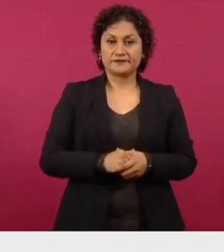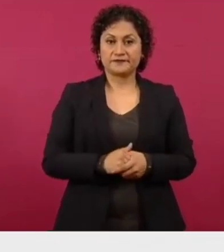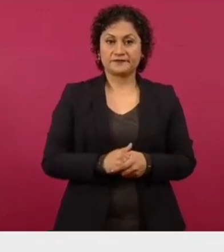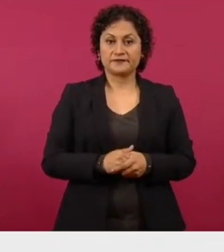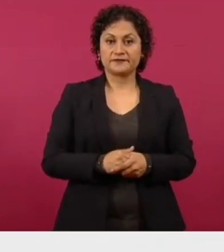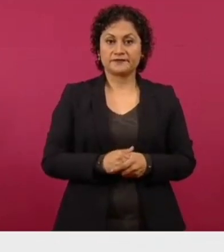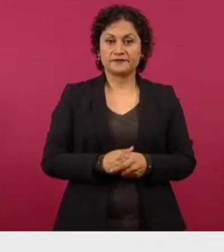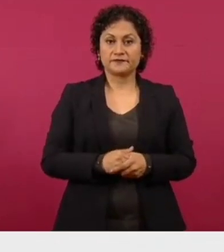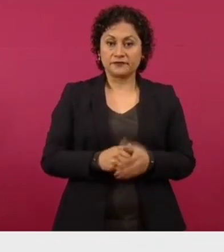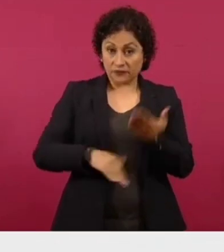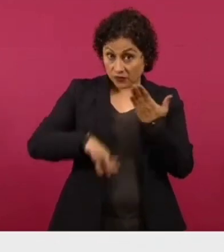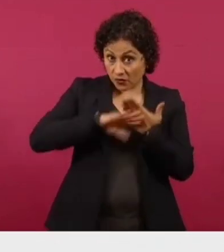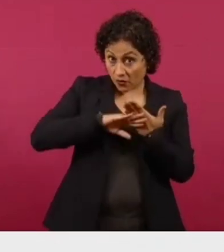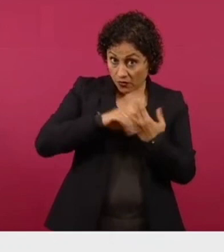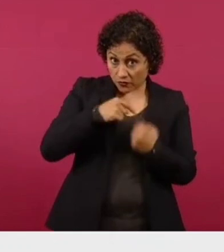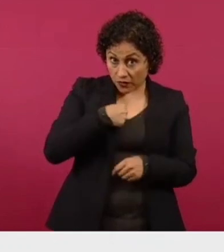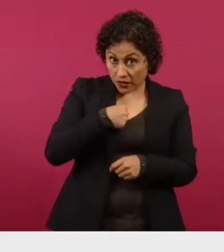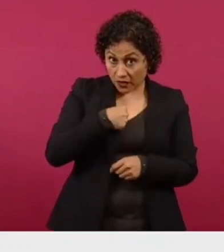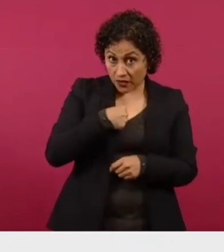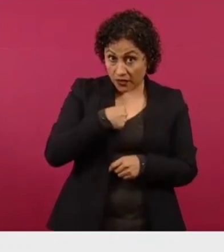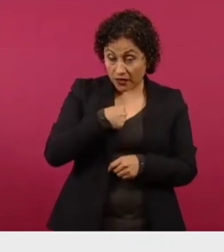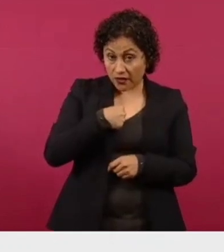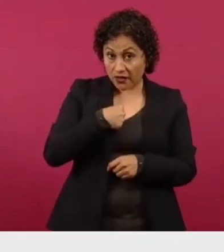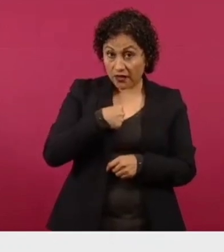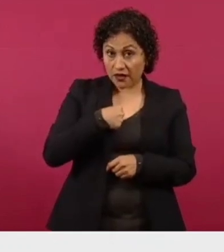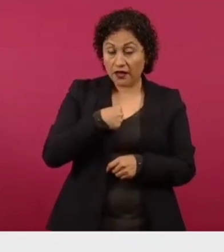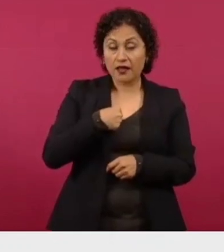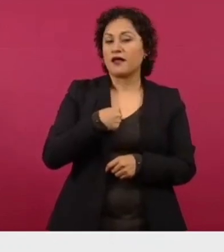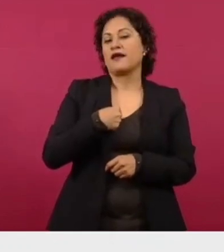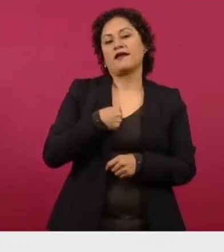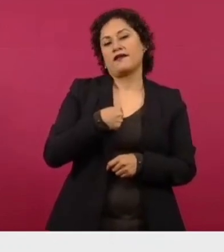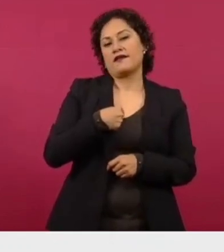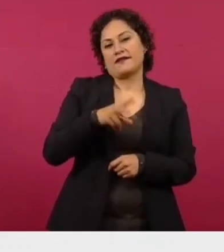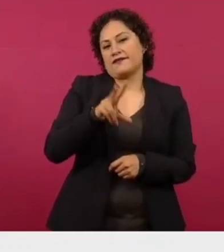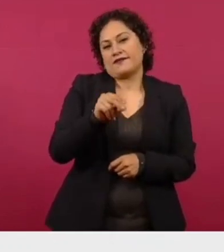Pero no es en contra de nosotros, no, porque es cultura.